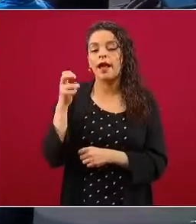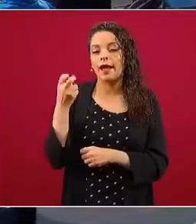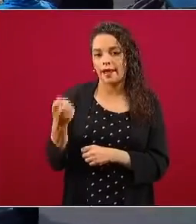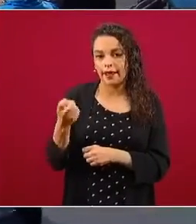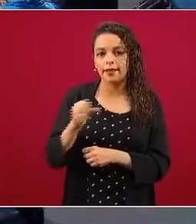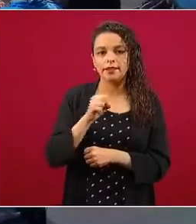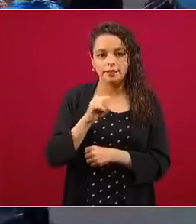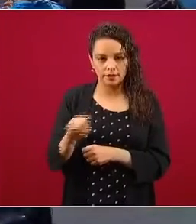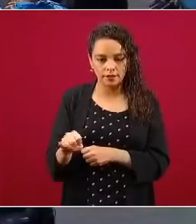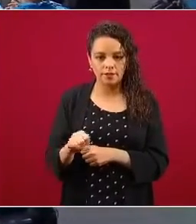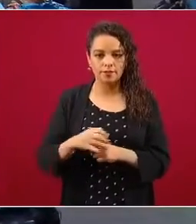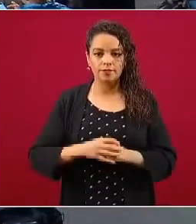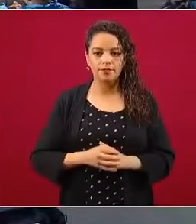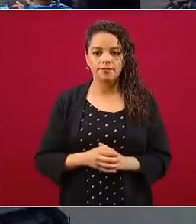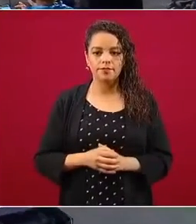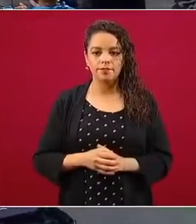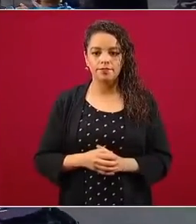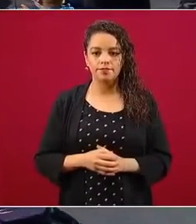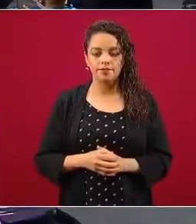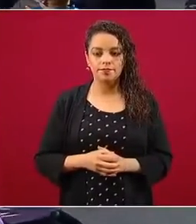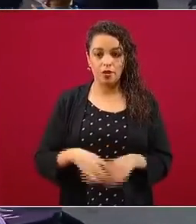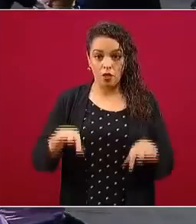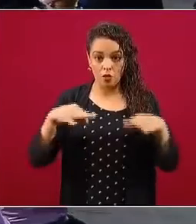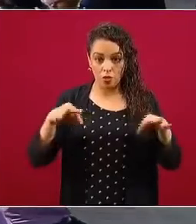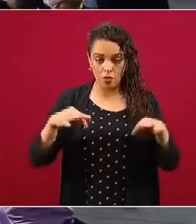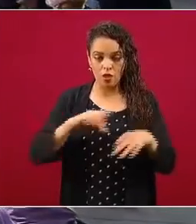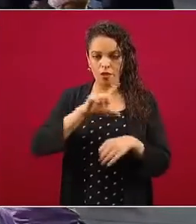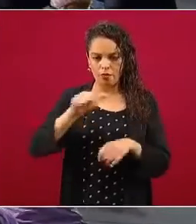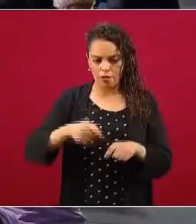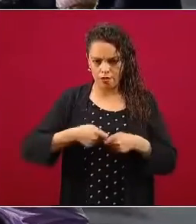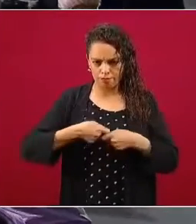les vamos a mandar el documento.